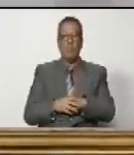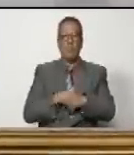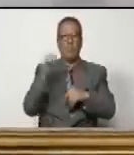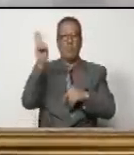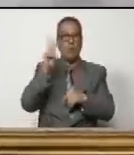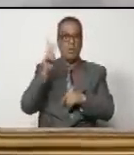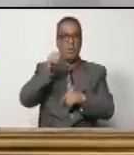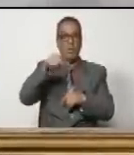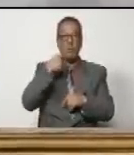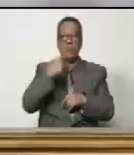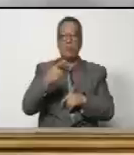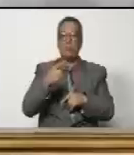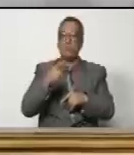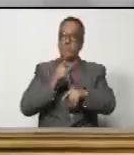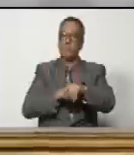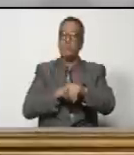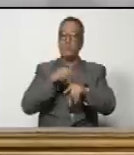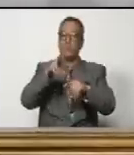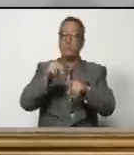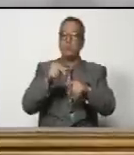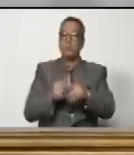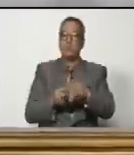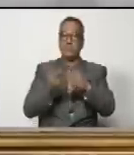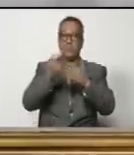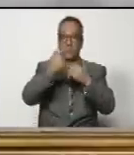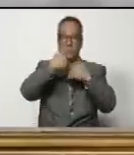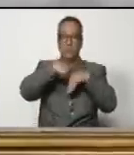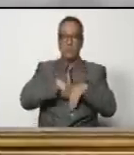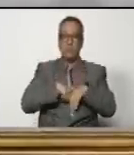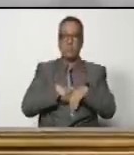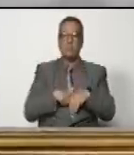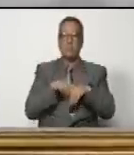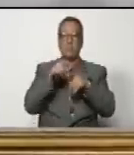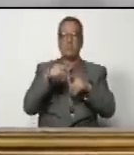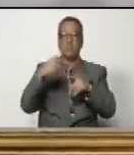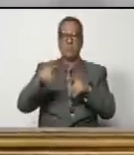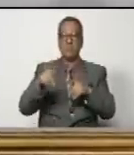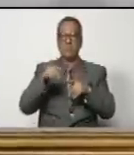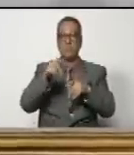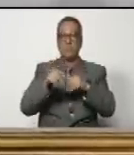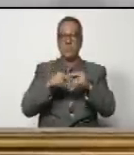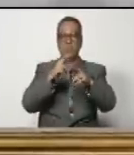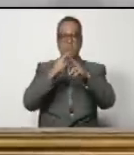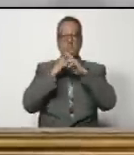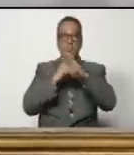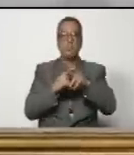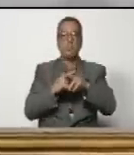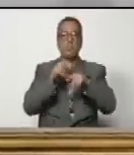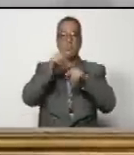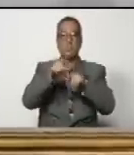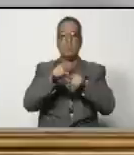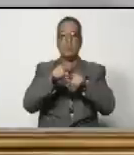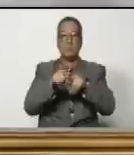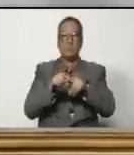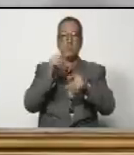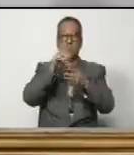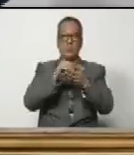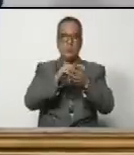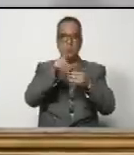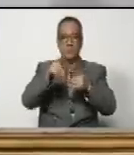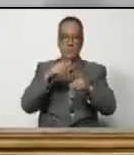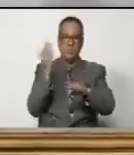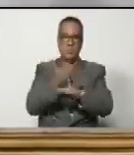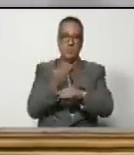Venezuela dijo en aquel momento no reservamos el derecho a responder de manera proporcional a esa